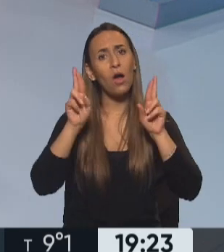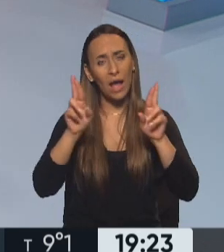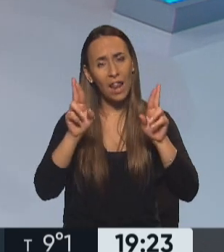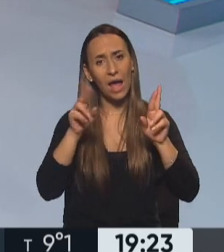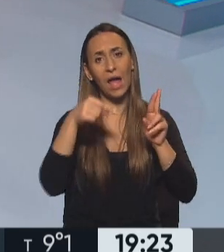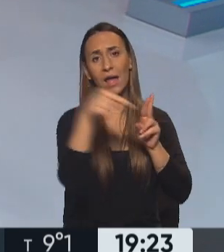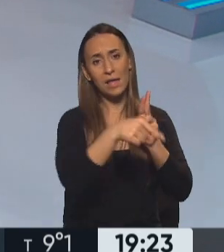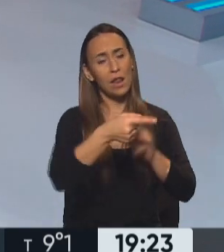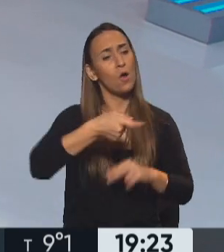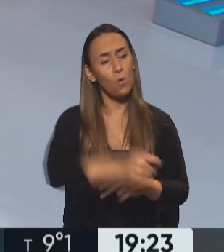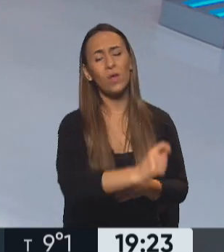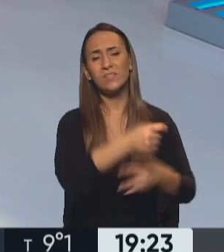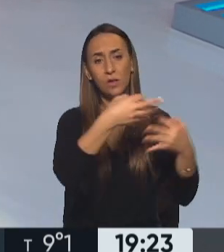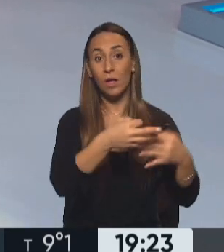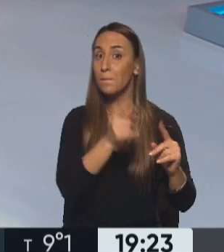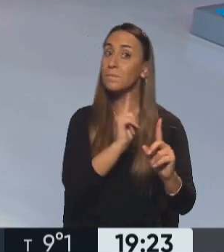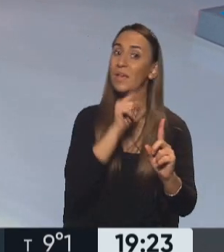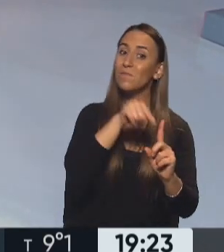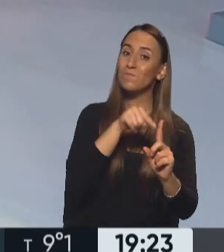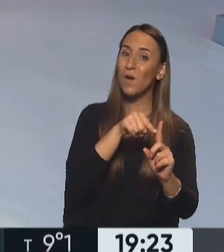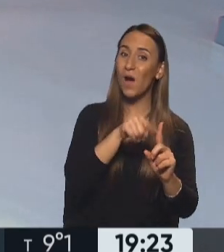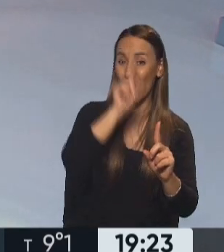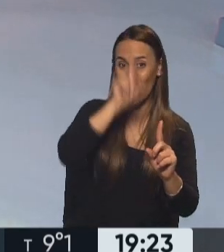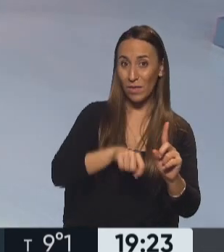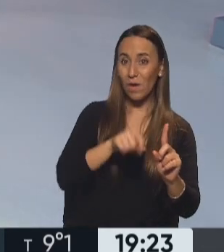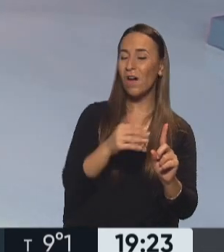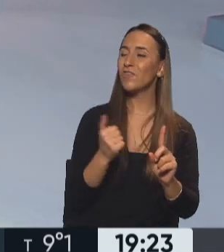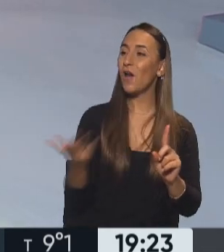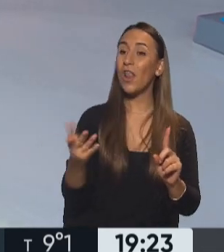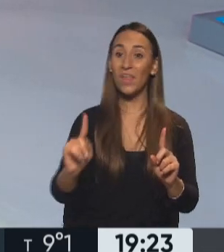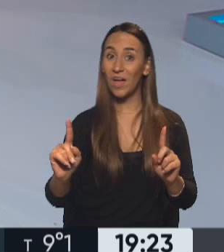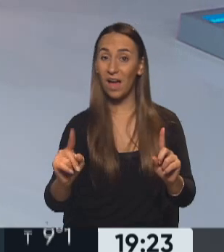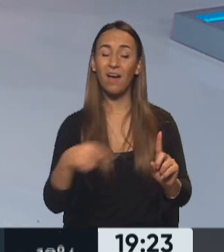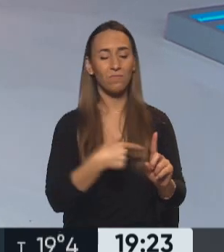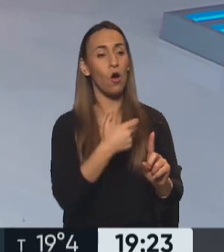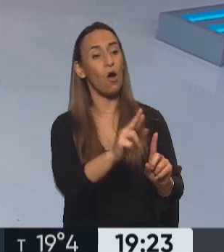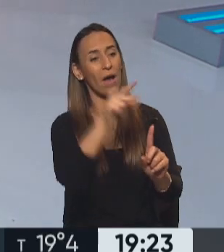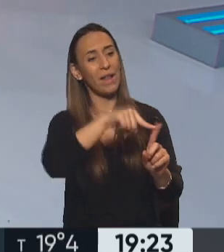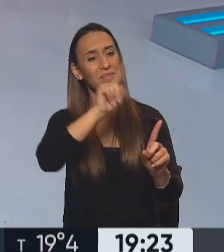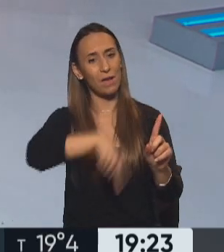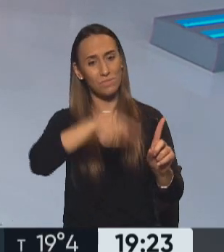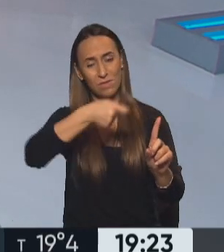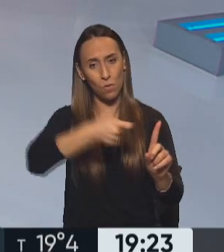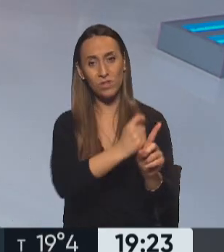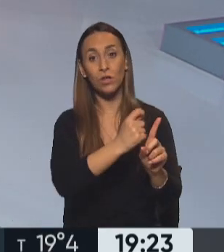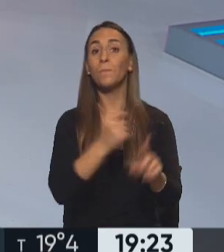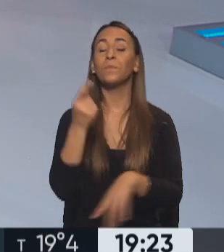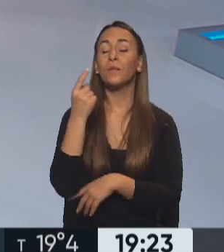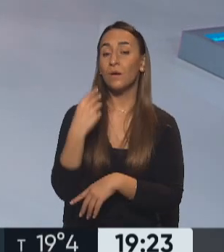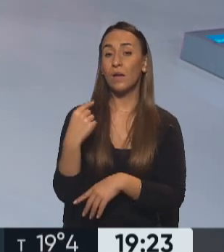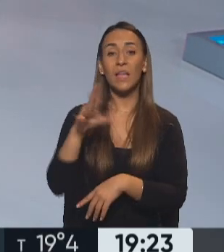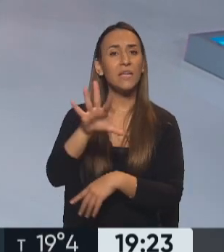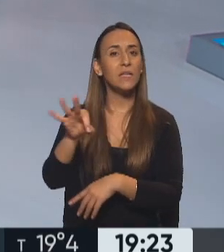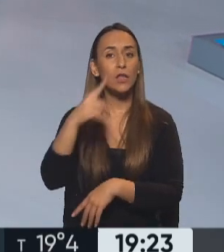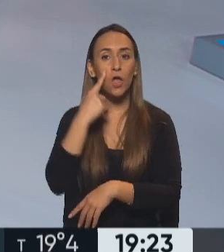garantías que él mismo como juez no le dio a Lula da Silva? 500 días en la sombra por este hombre, un